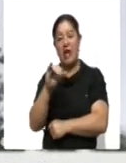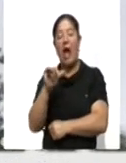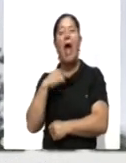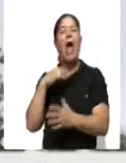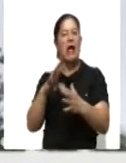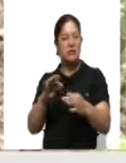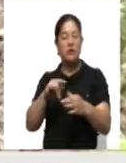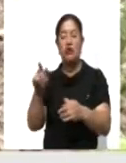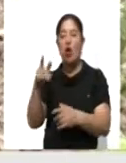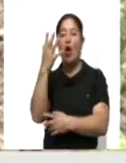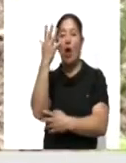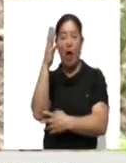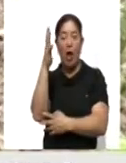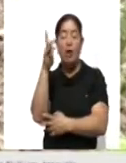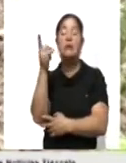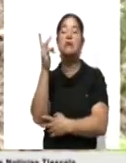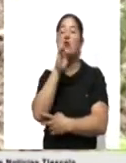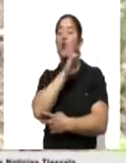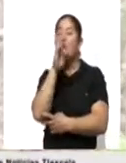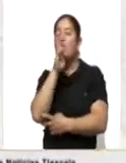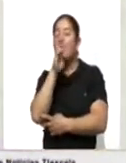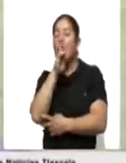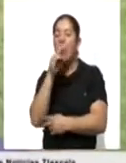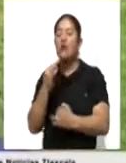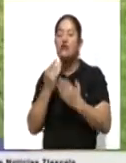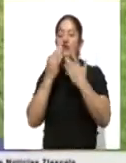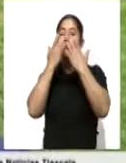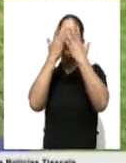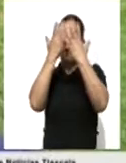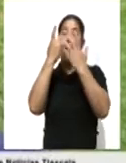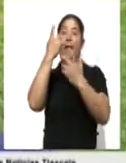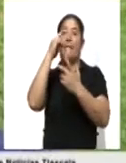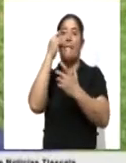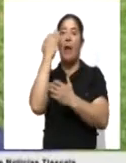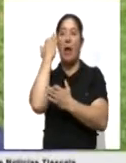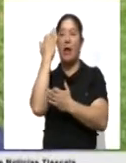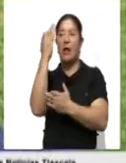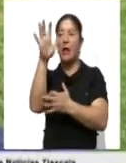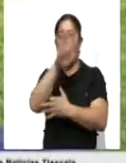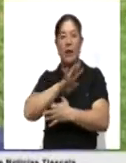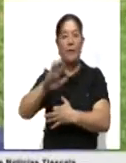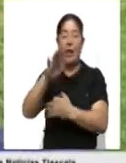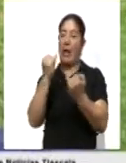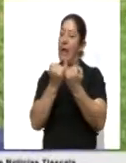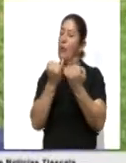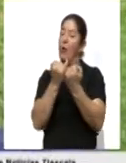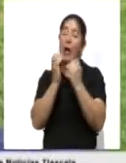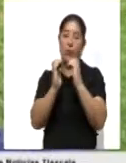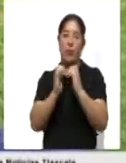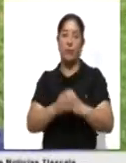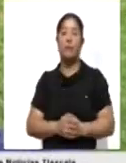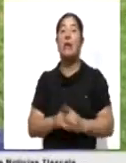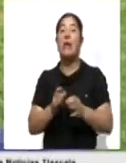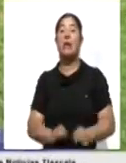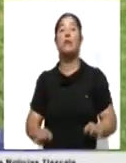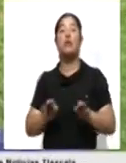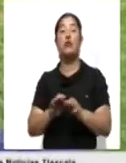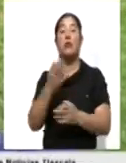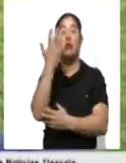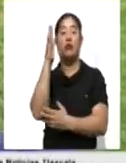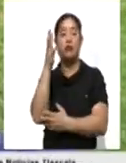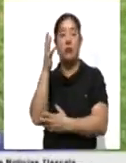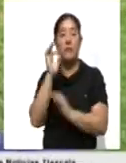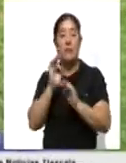purifican el aire y contribuyen a regular el clima. Es muy importante el tener los árboles en el ambiente. Es